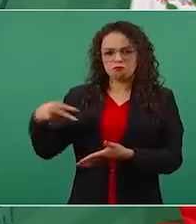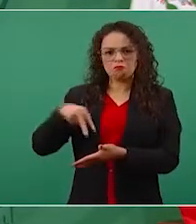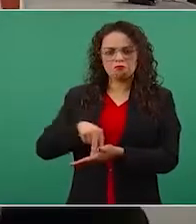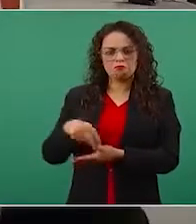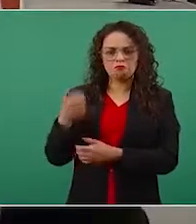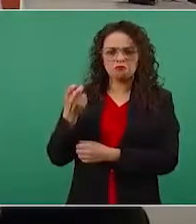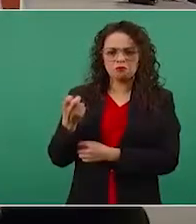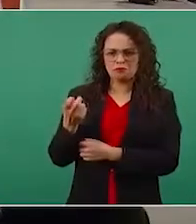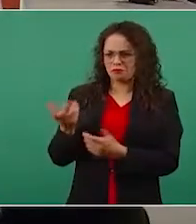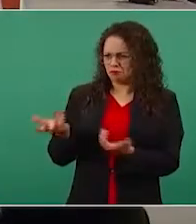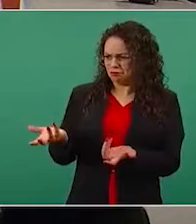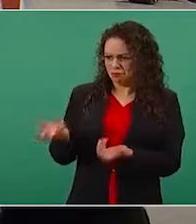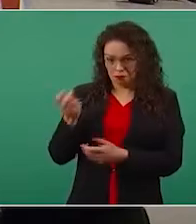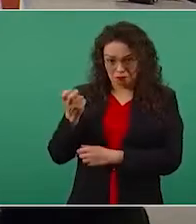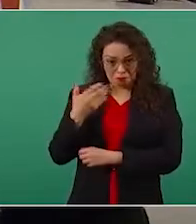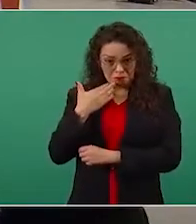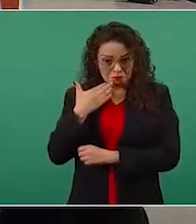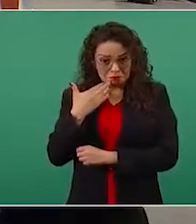¿Qué es eso?